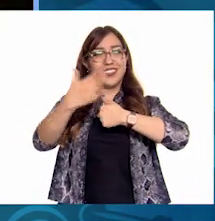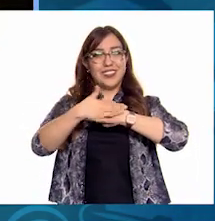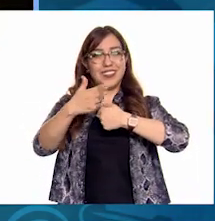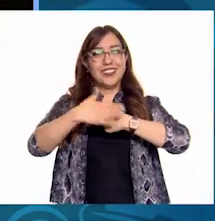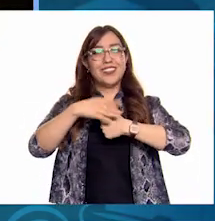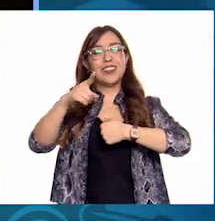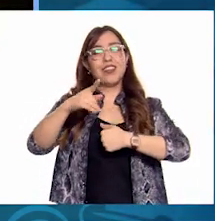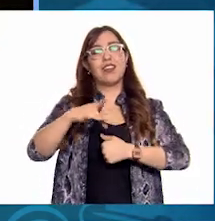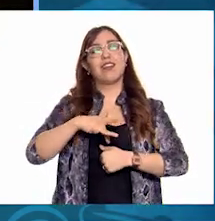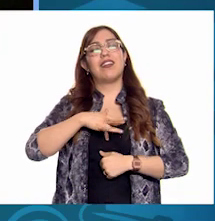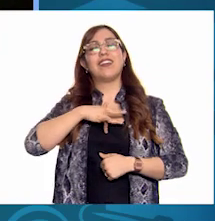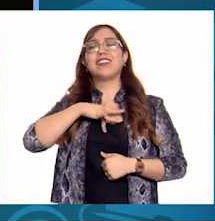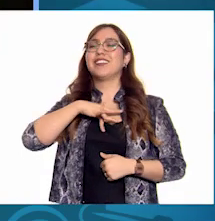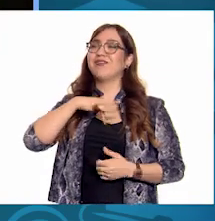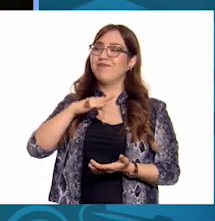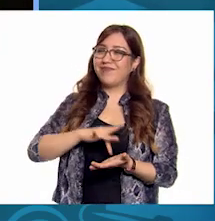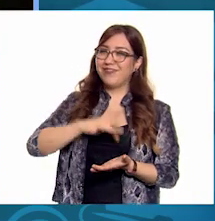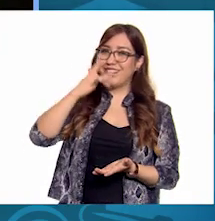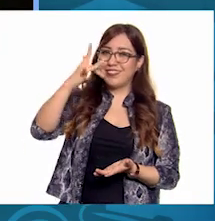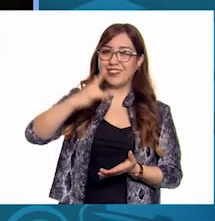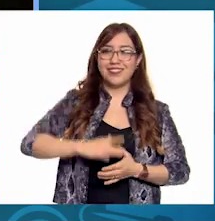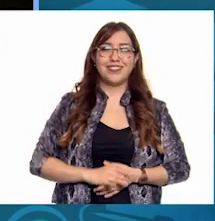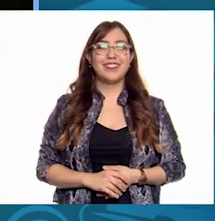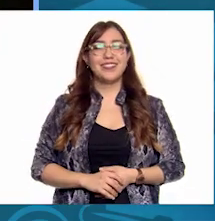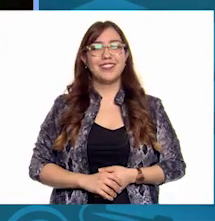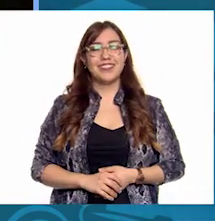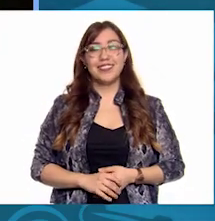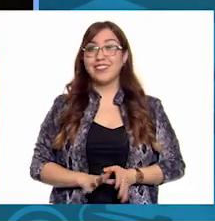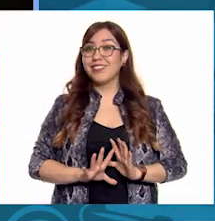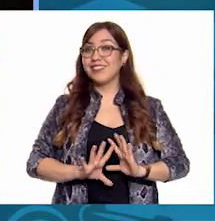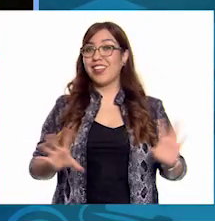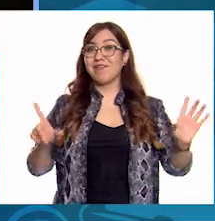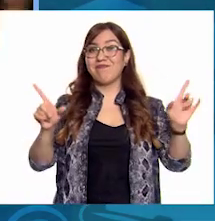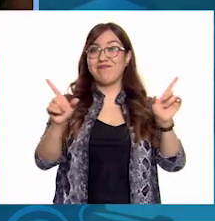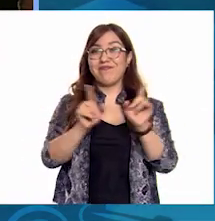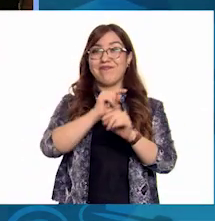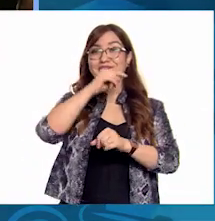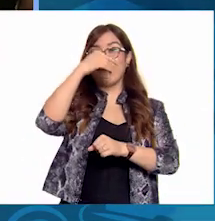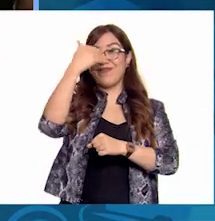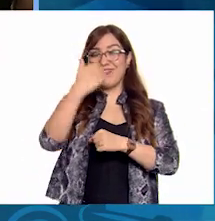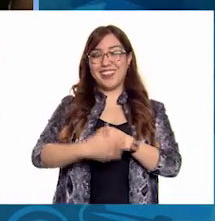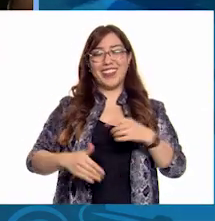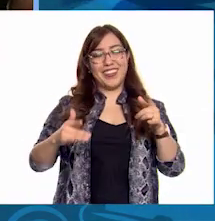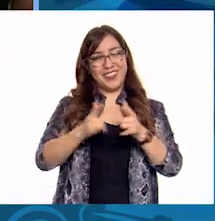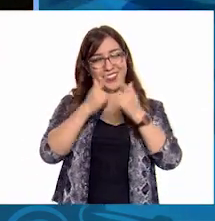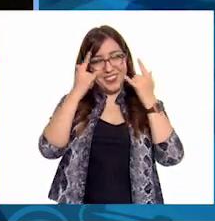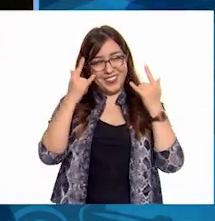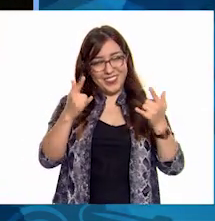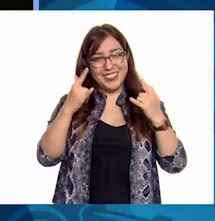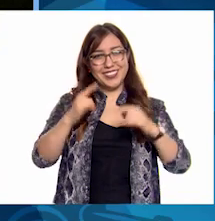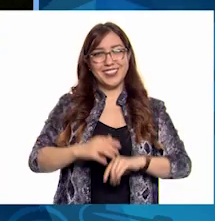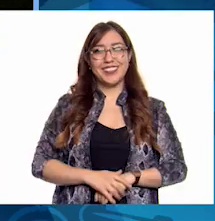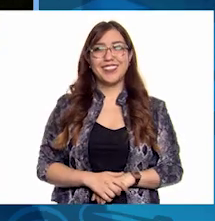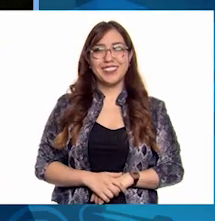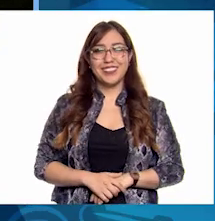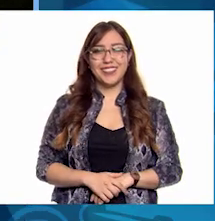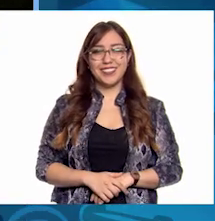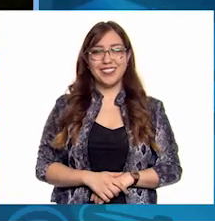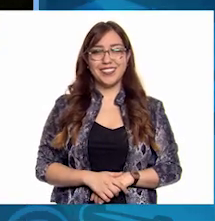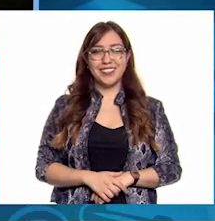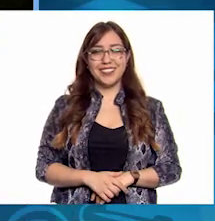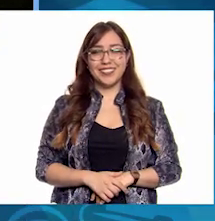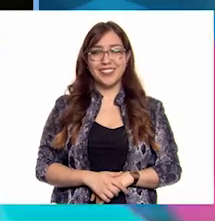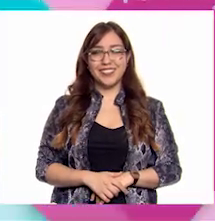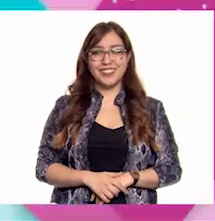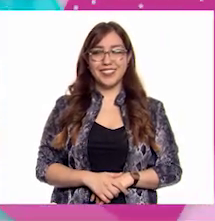agradecer Y colorín colorado Este cuento Se ha terminado